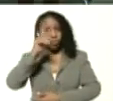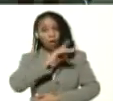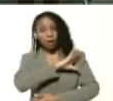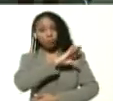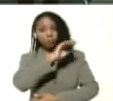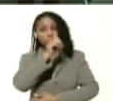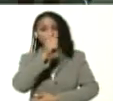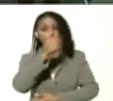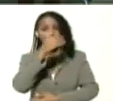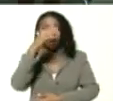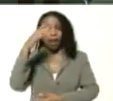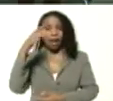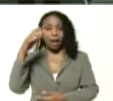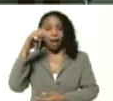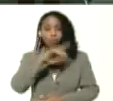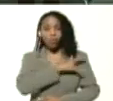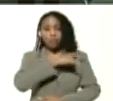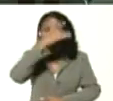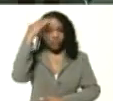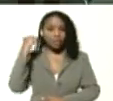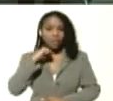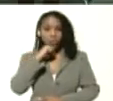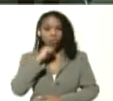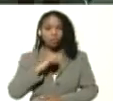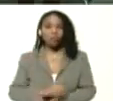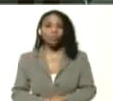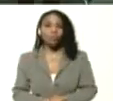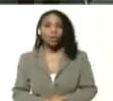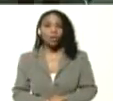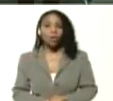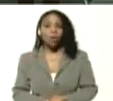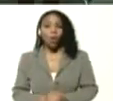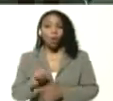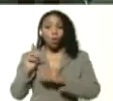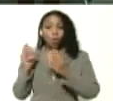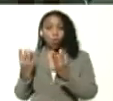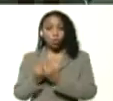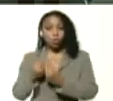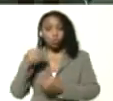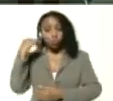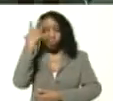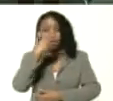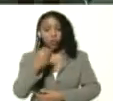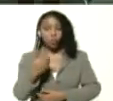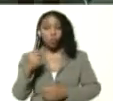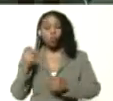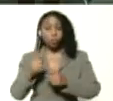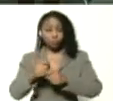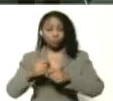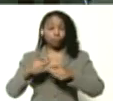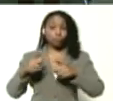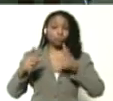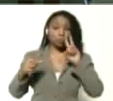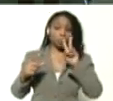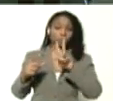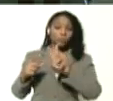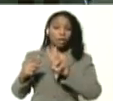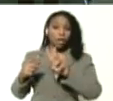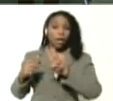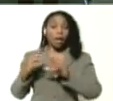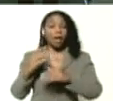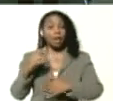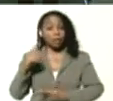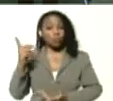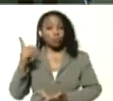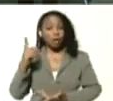Grady Cerero con su juventud es una tremenda profesional y además rectora de